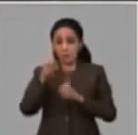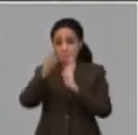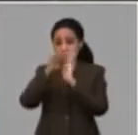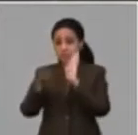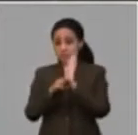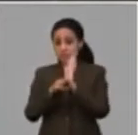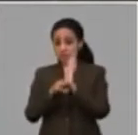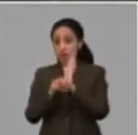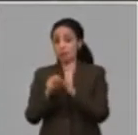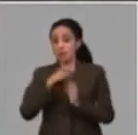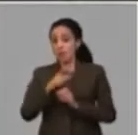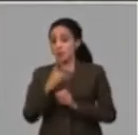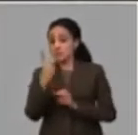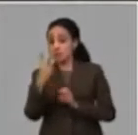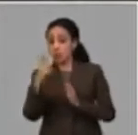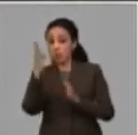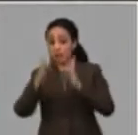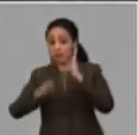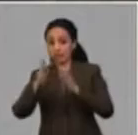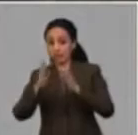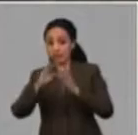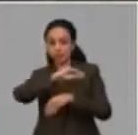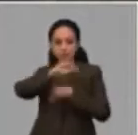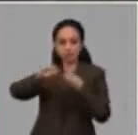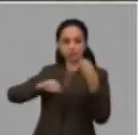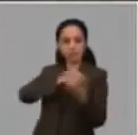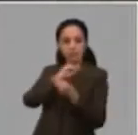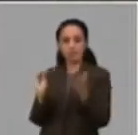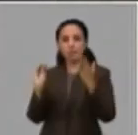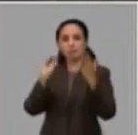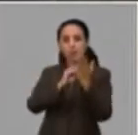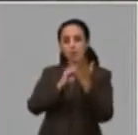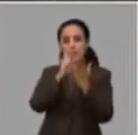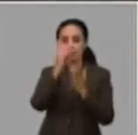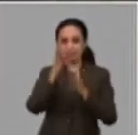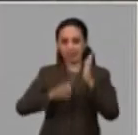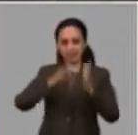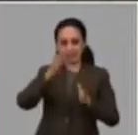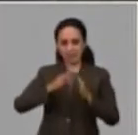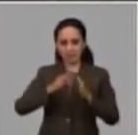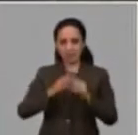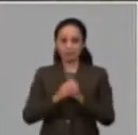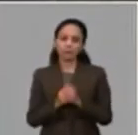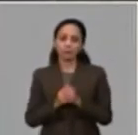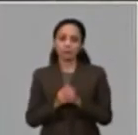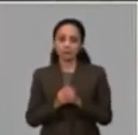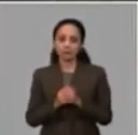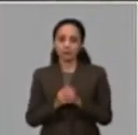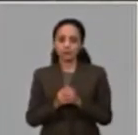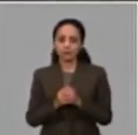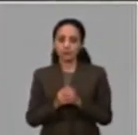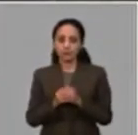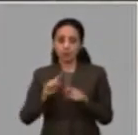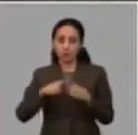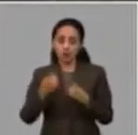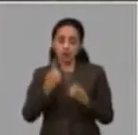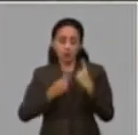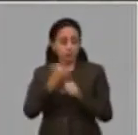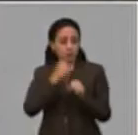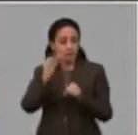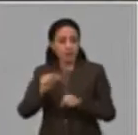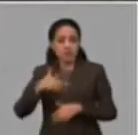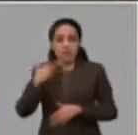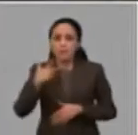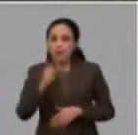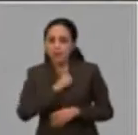personas no lo conozcan porque a veces se desespera un poco por el tema de algún grupo, de la aplicación de un grupo de medidas. Y